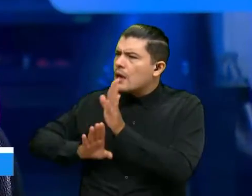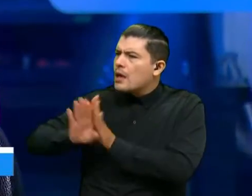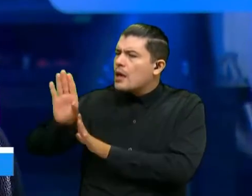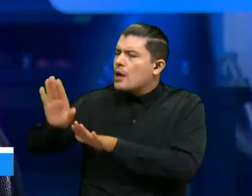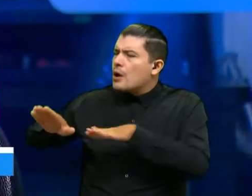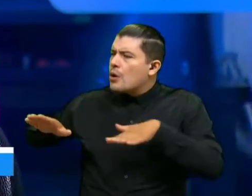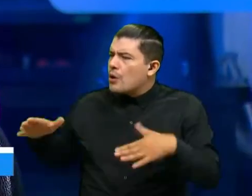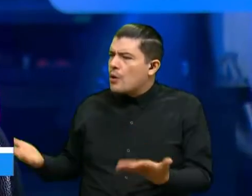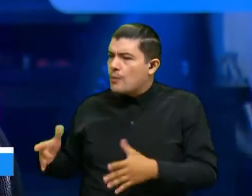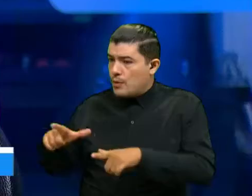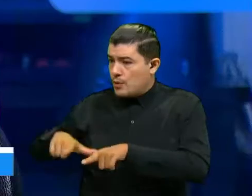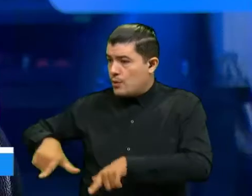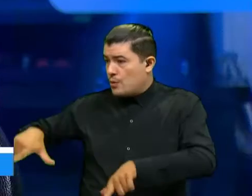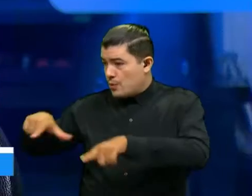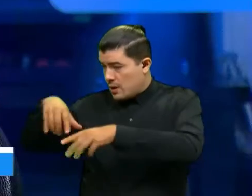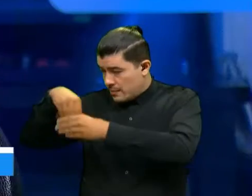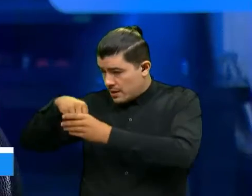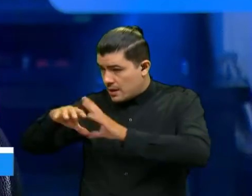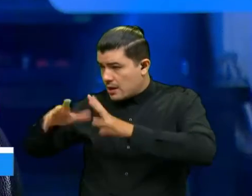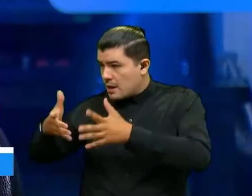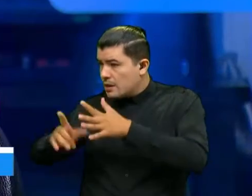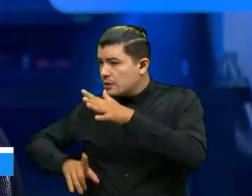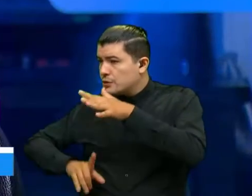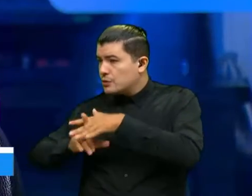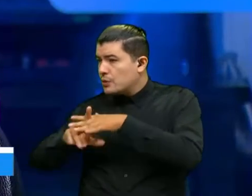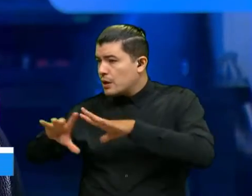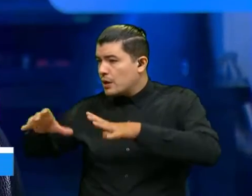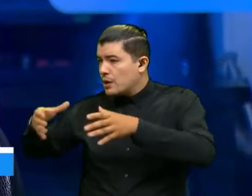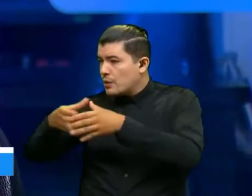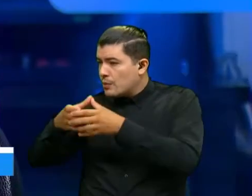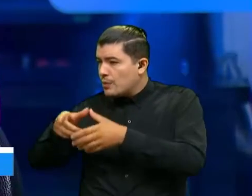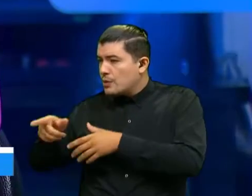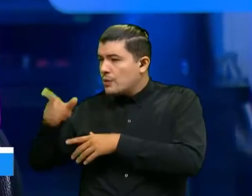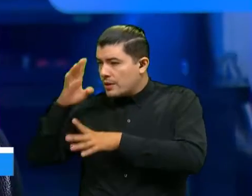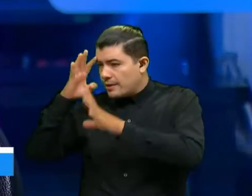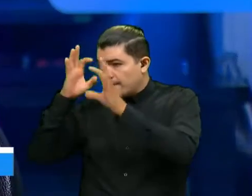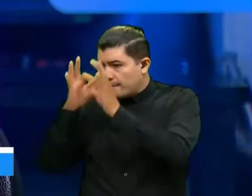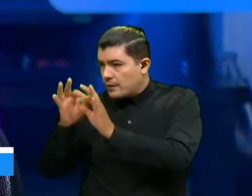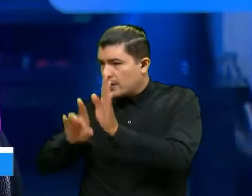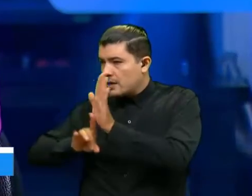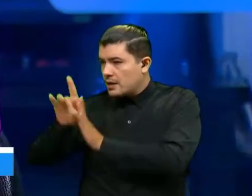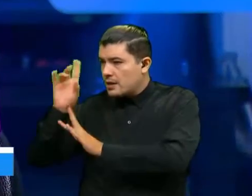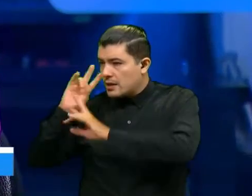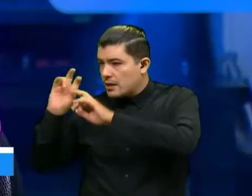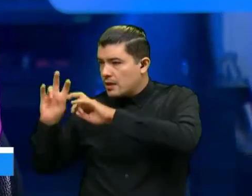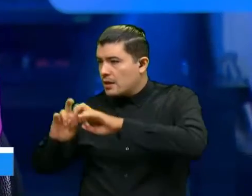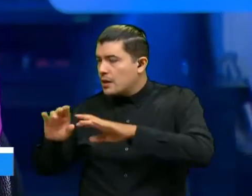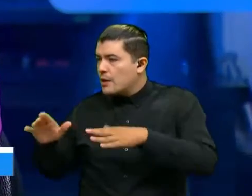desde las aulas están naciendo todos estos grupos dedicados al trabajo de desarrollo de la investigación